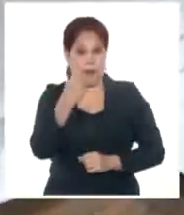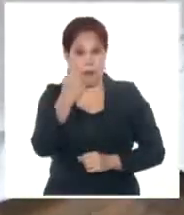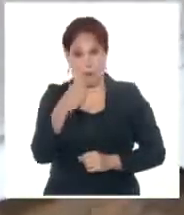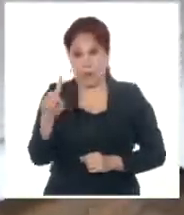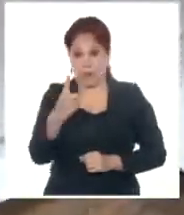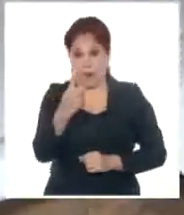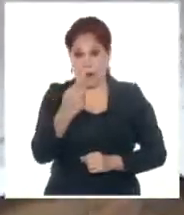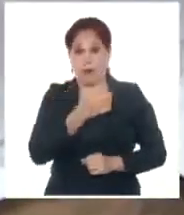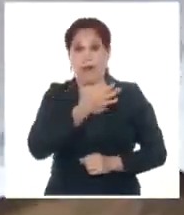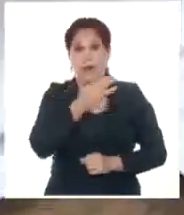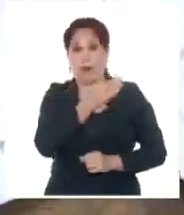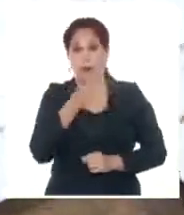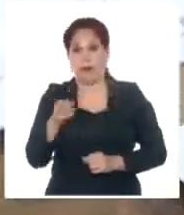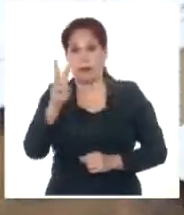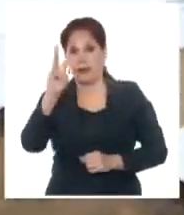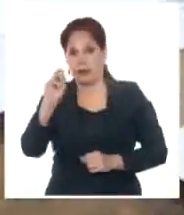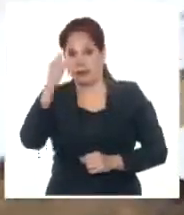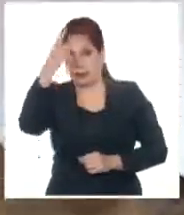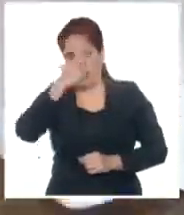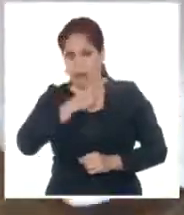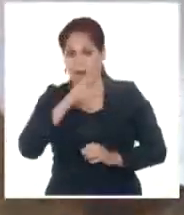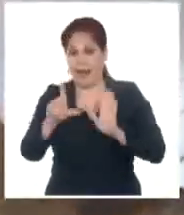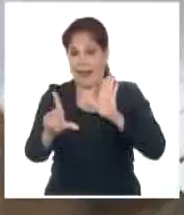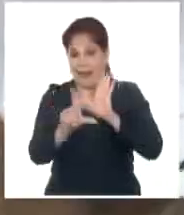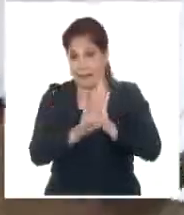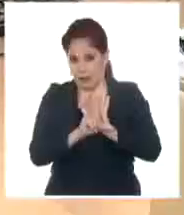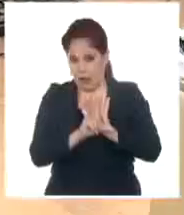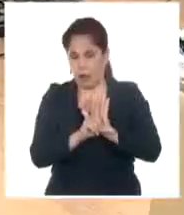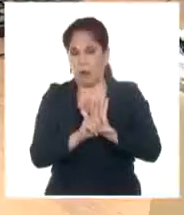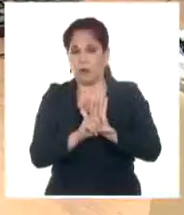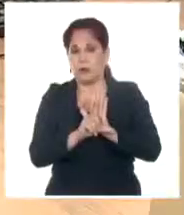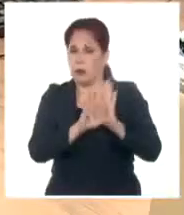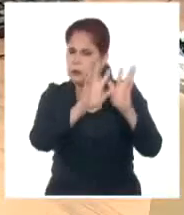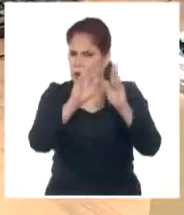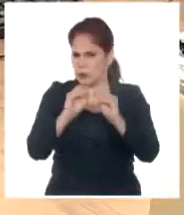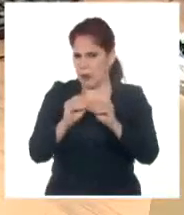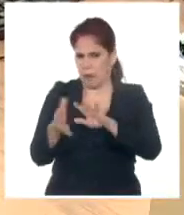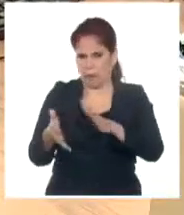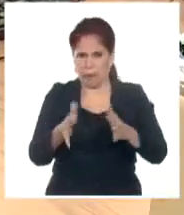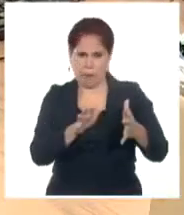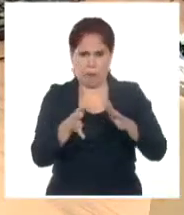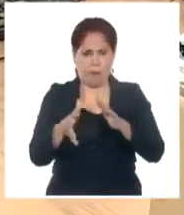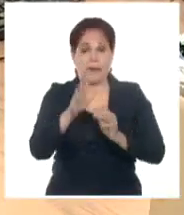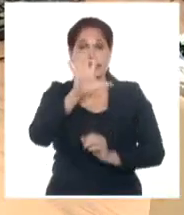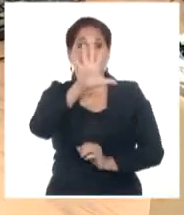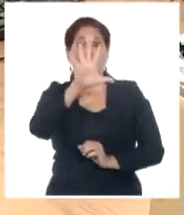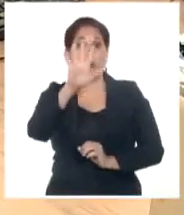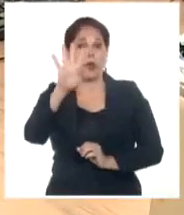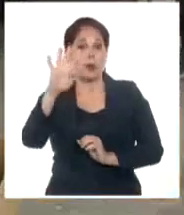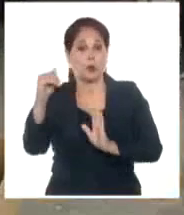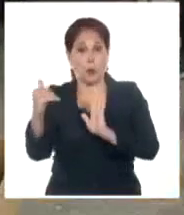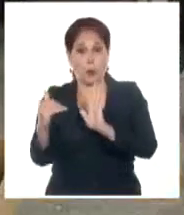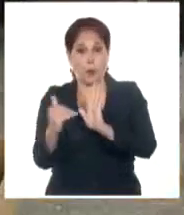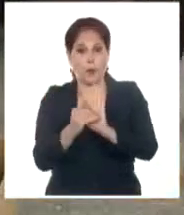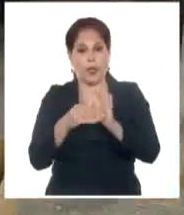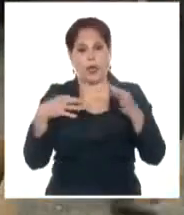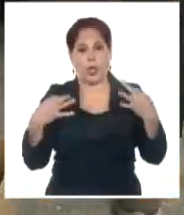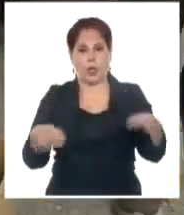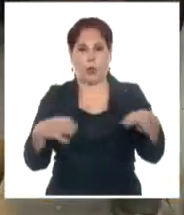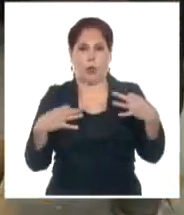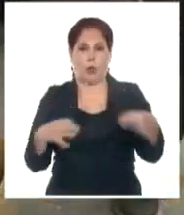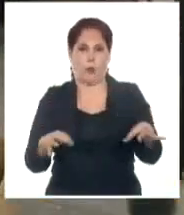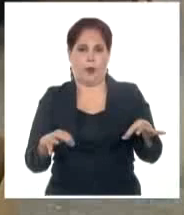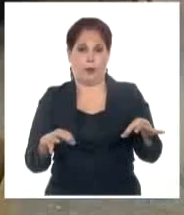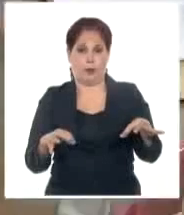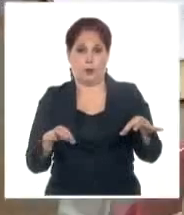al 30 de abril se han legalizado, en número redondo también, alrededor de 54.000 documentos más